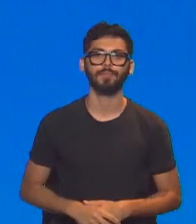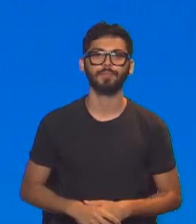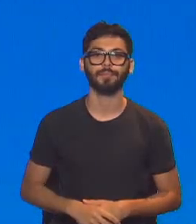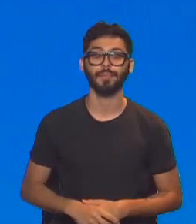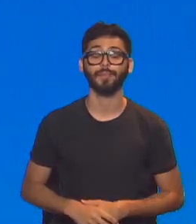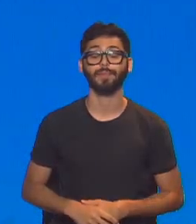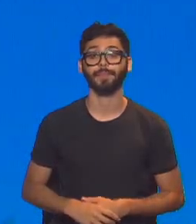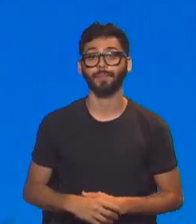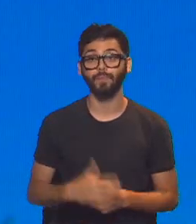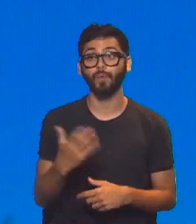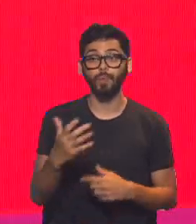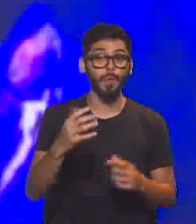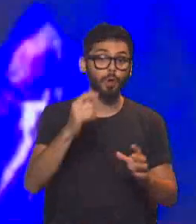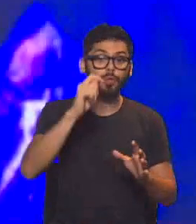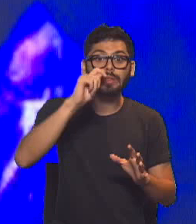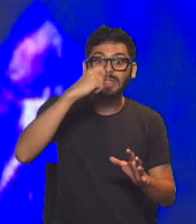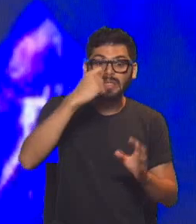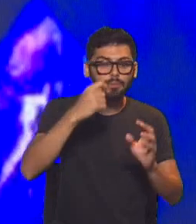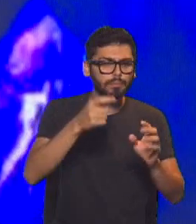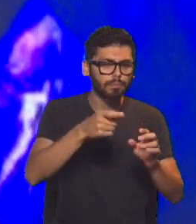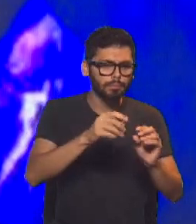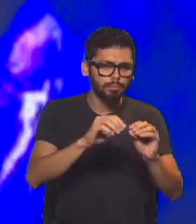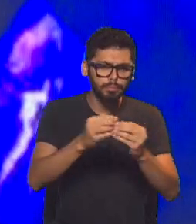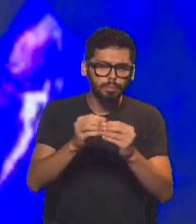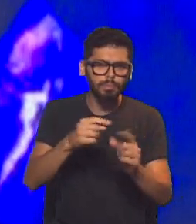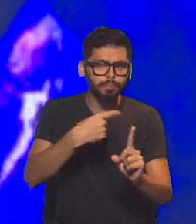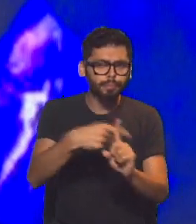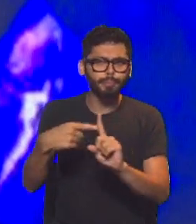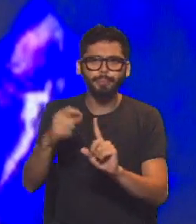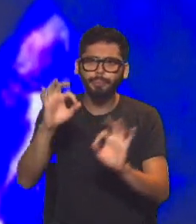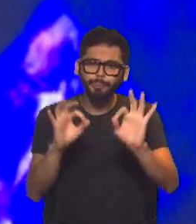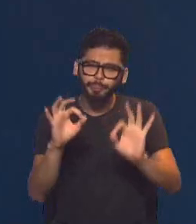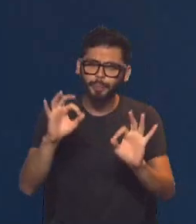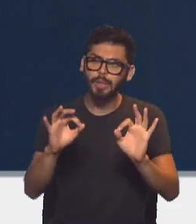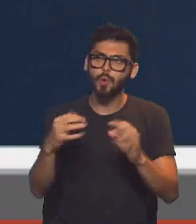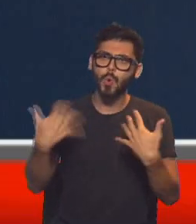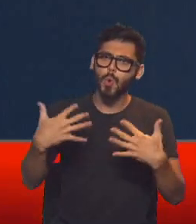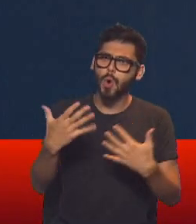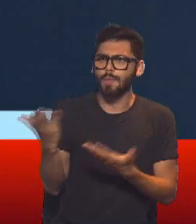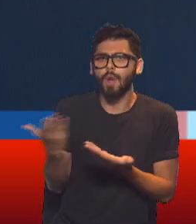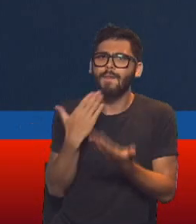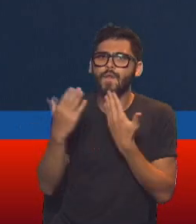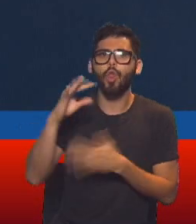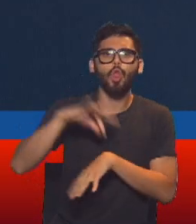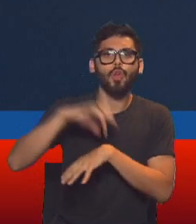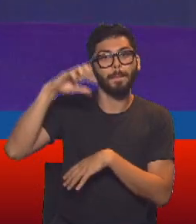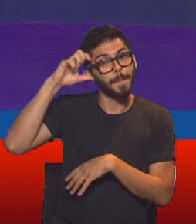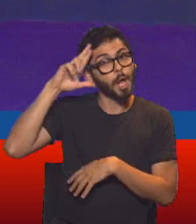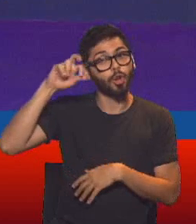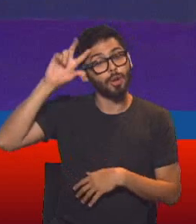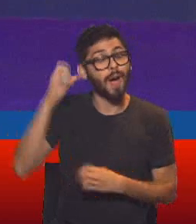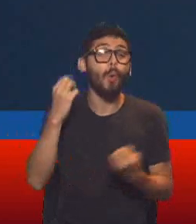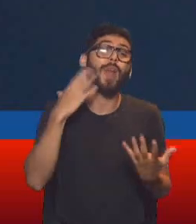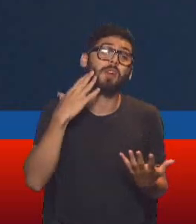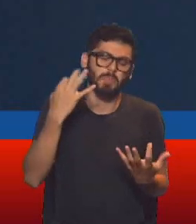Y precisamente de la alta positividad vamos a estar hablando con el doctor Sergio Perrone que ya está aquí con nosotros. ¿Cómo le va, doctor? Buenas tardes. Es una manera de decir cómo le va,